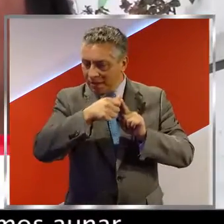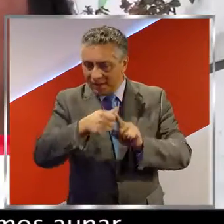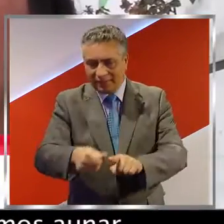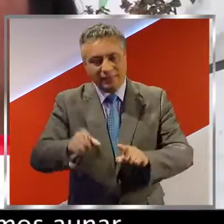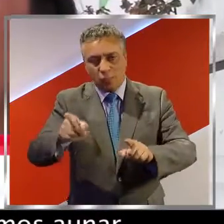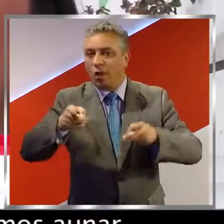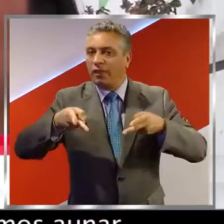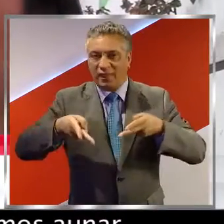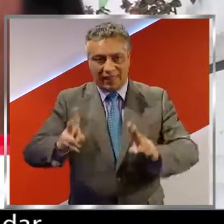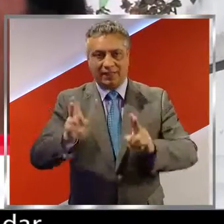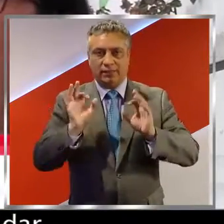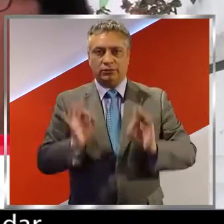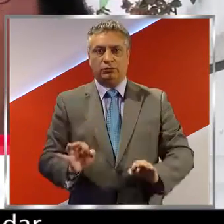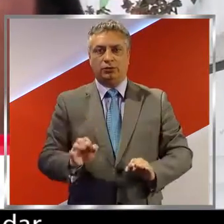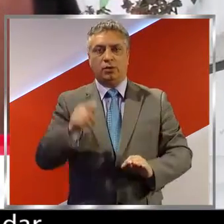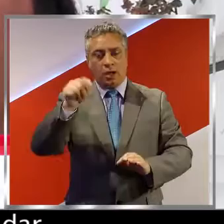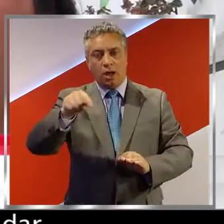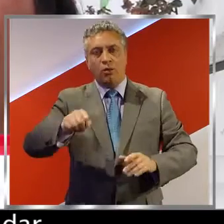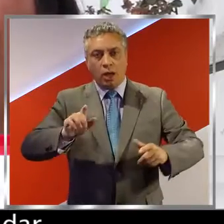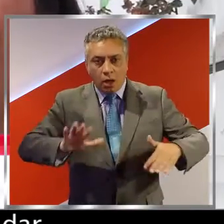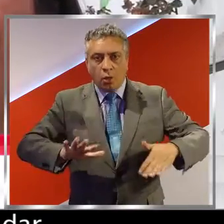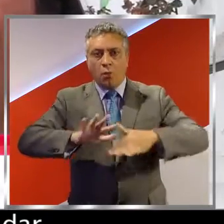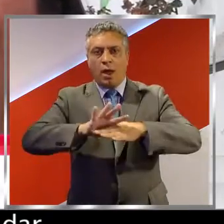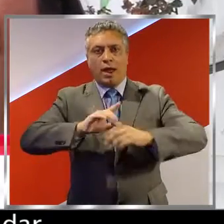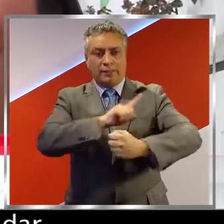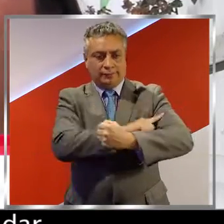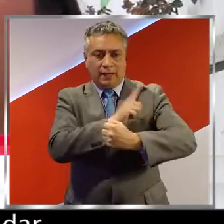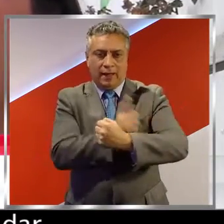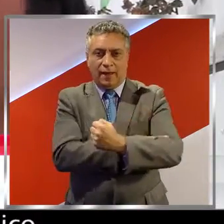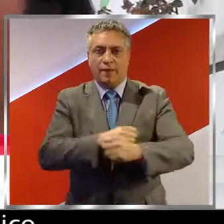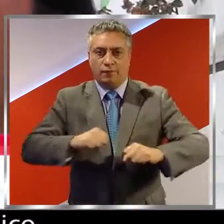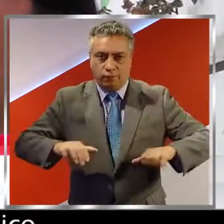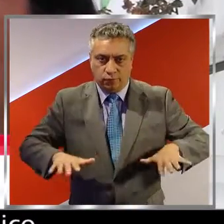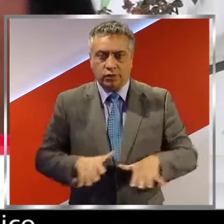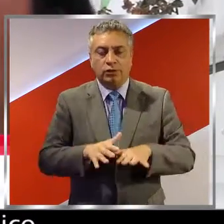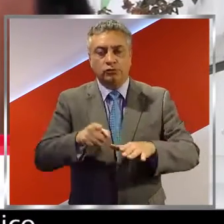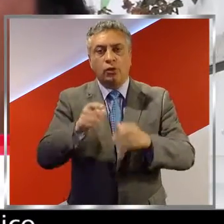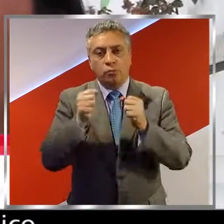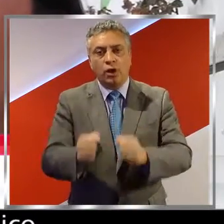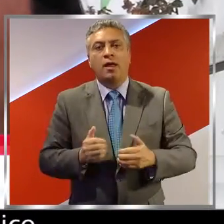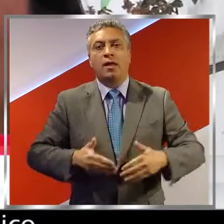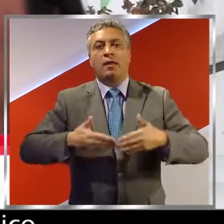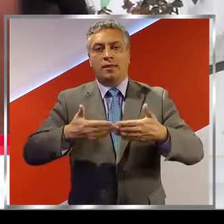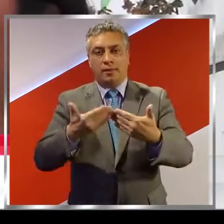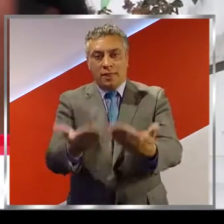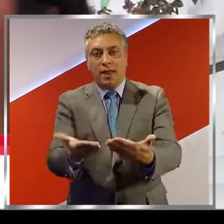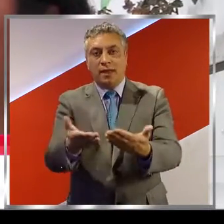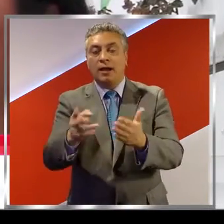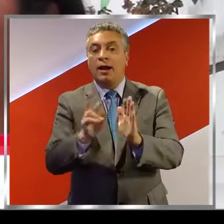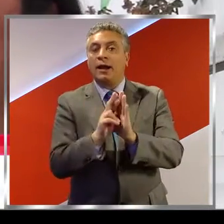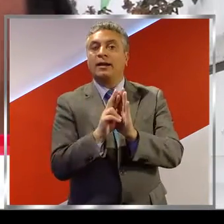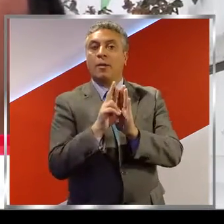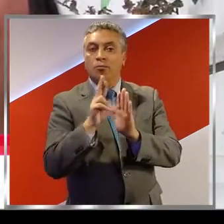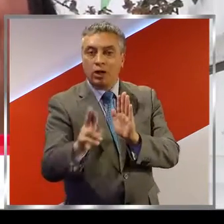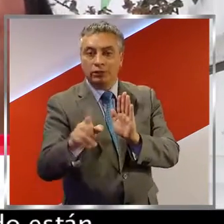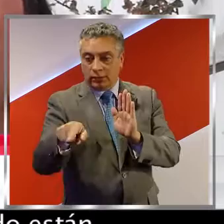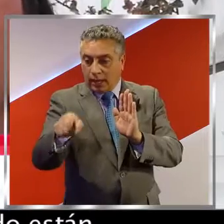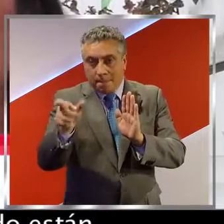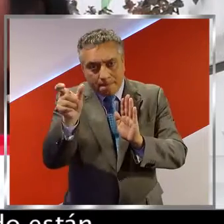Porque en el fondo necesitamos aunar esfuerzos para poder dar respuesta a este público que en realidad